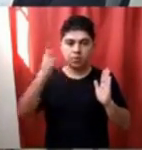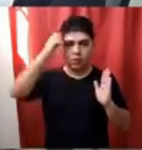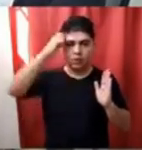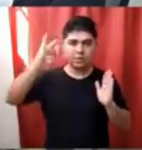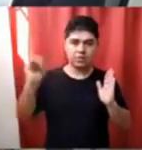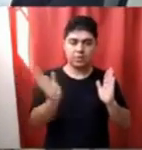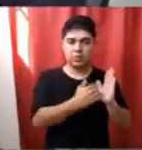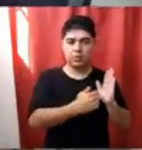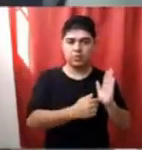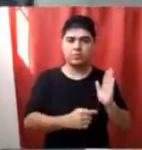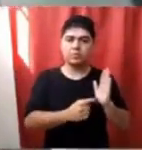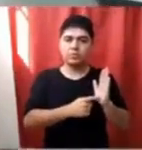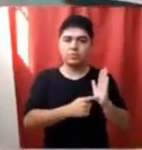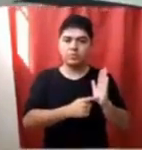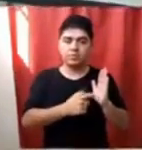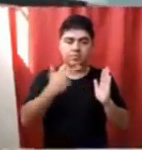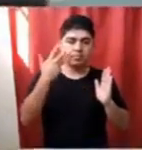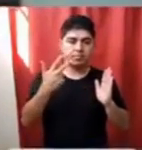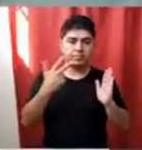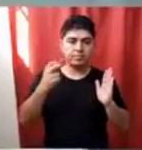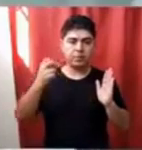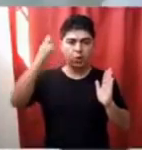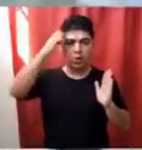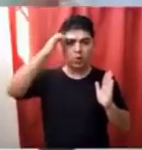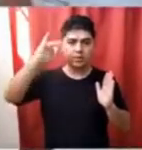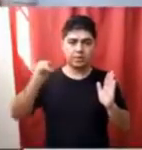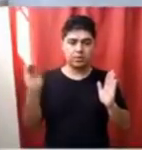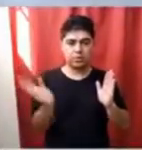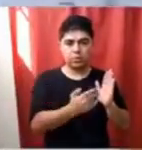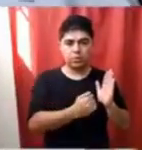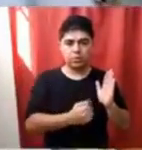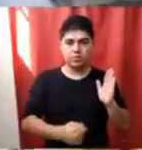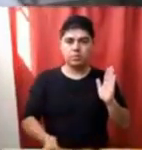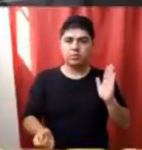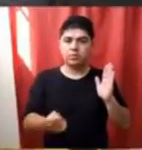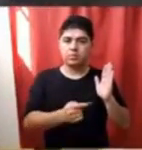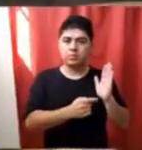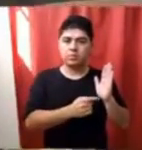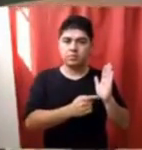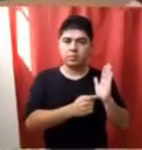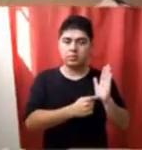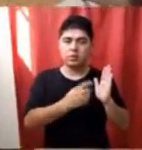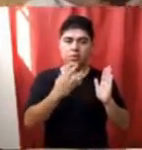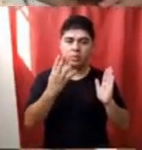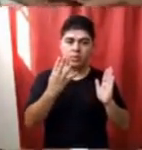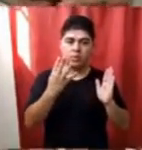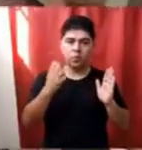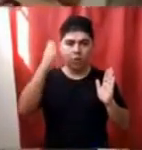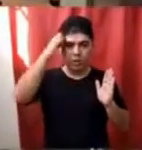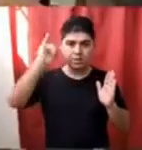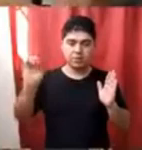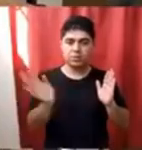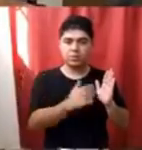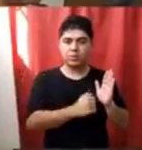voto afirmativo de todos los concejales. Artículo 3, voto afirmativo de todos los concejales. Artículo 4, voto